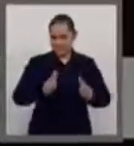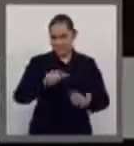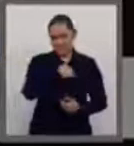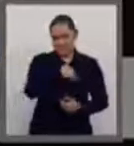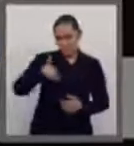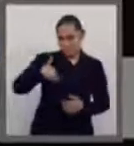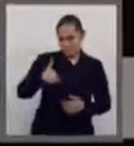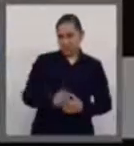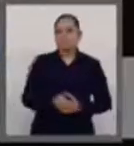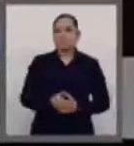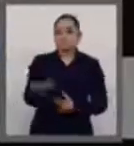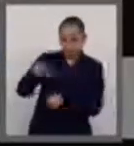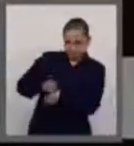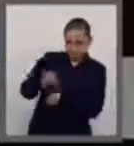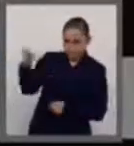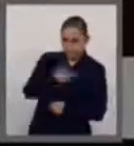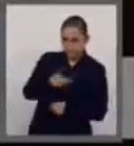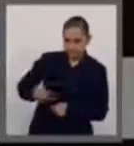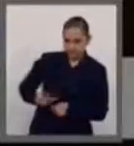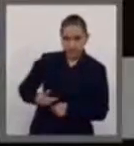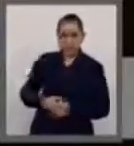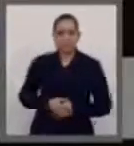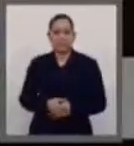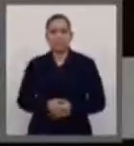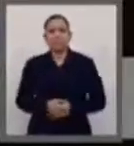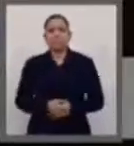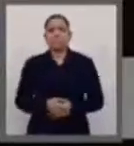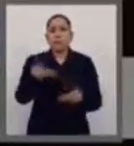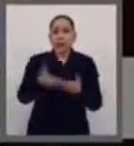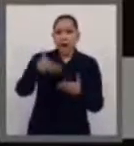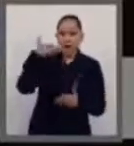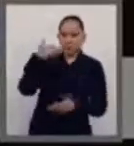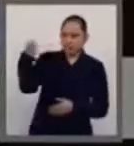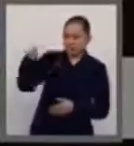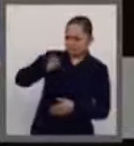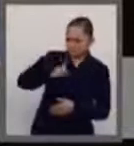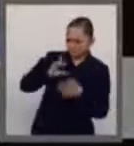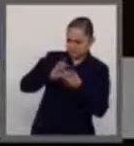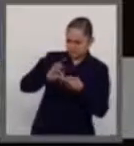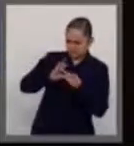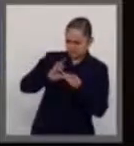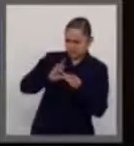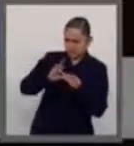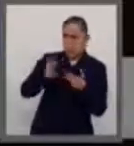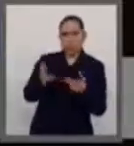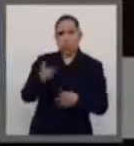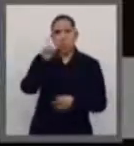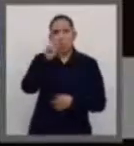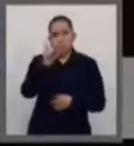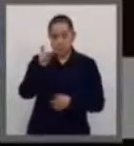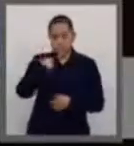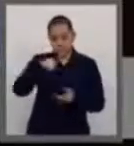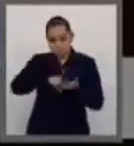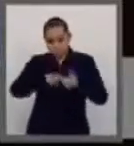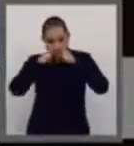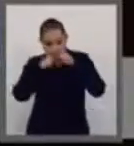de la presidencia. Me explicaron que a las cuatro semanas del tratamiento